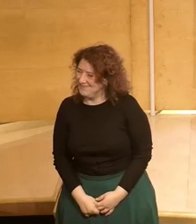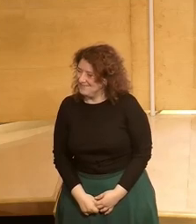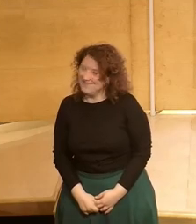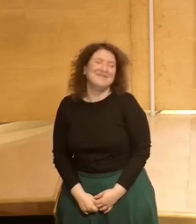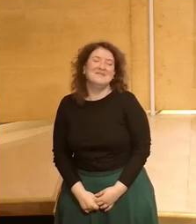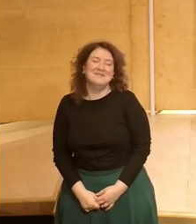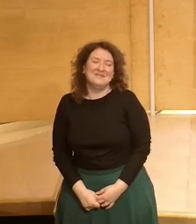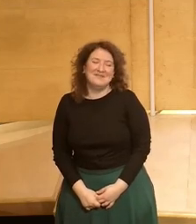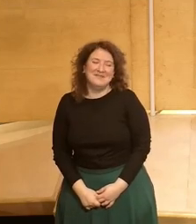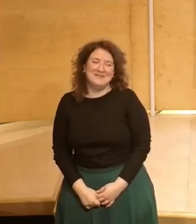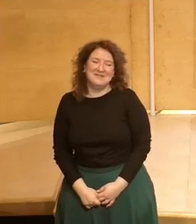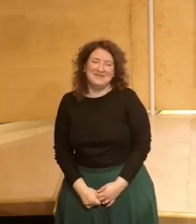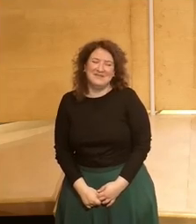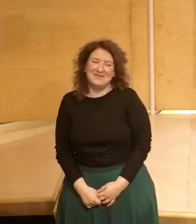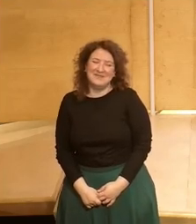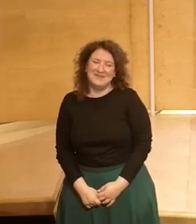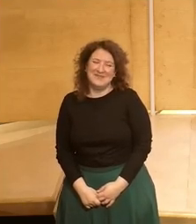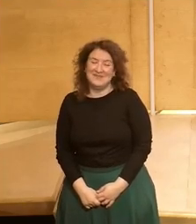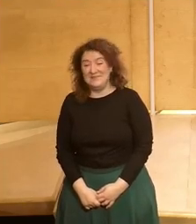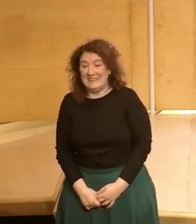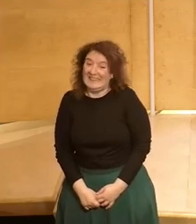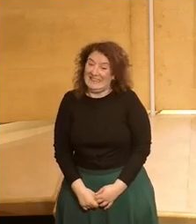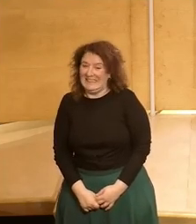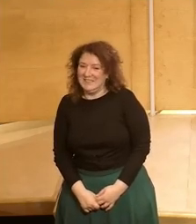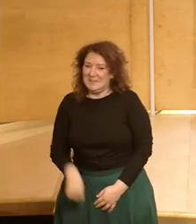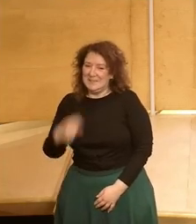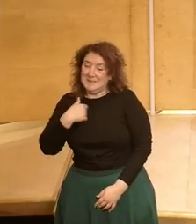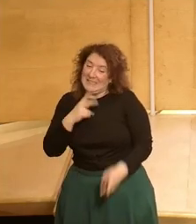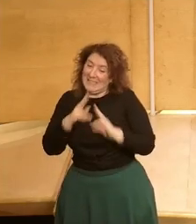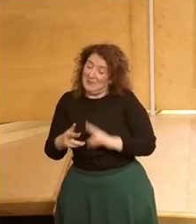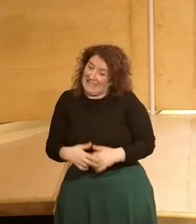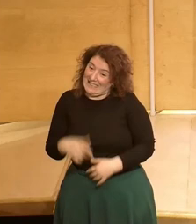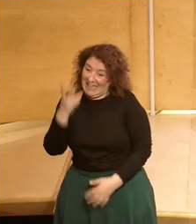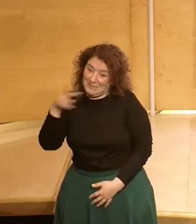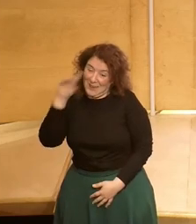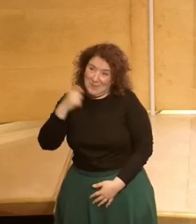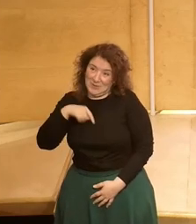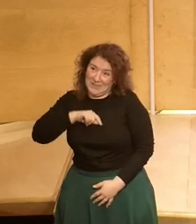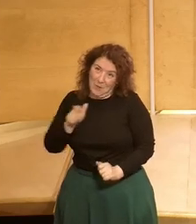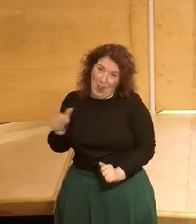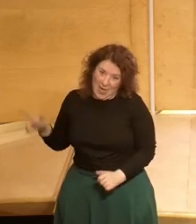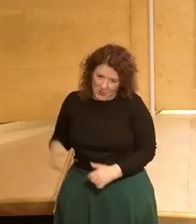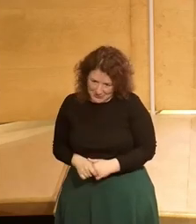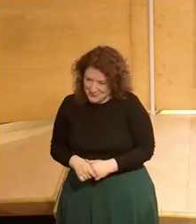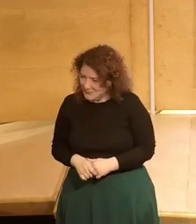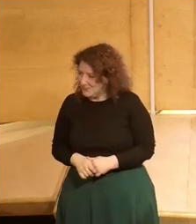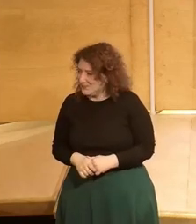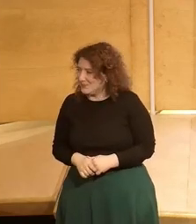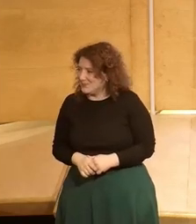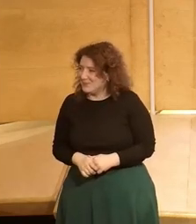así que ahí tengo un poquito más lejos la experiencia de cómo de cómo